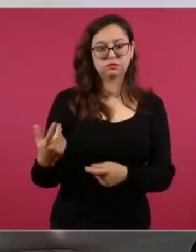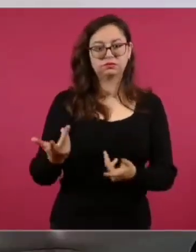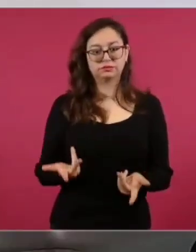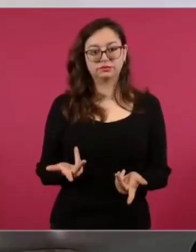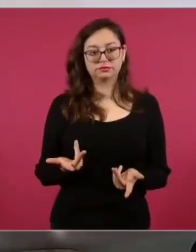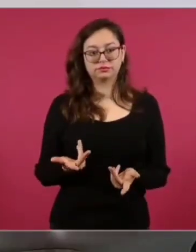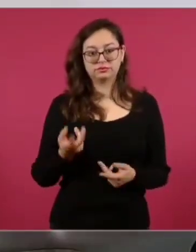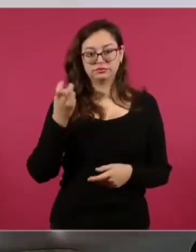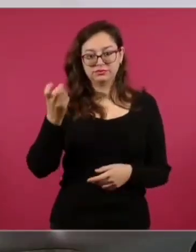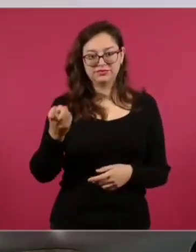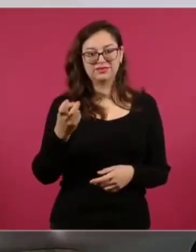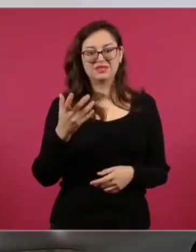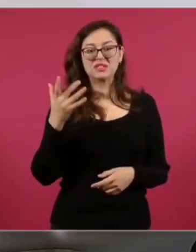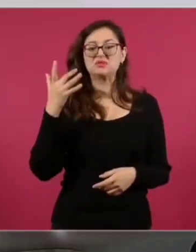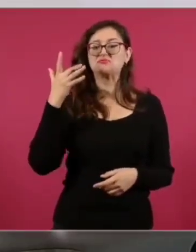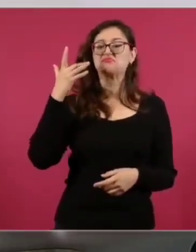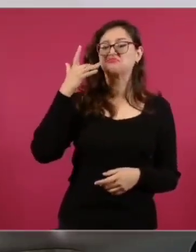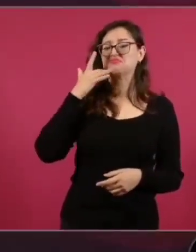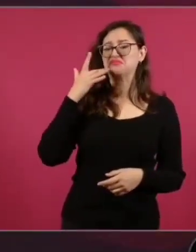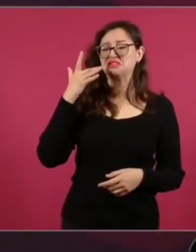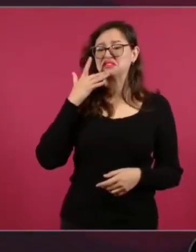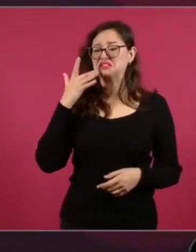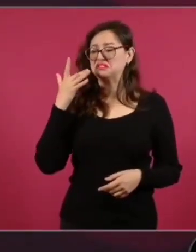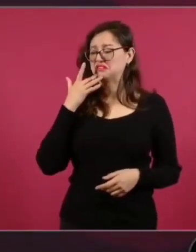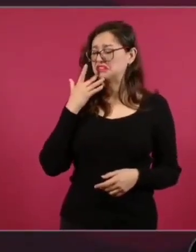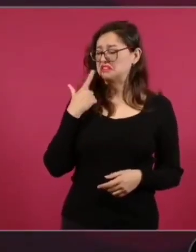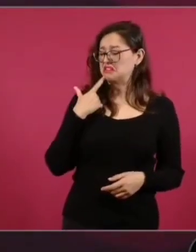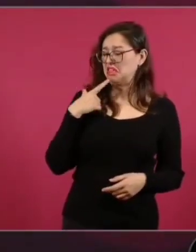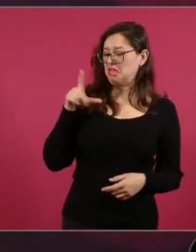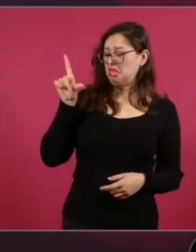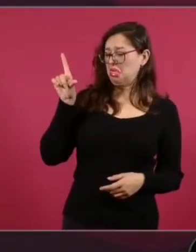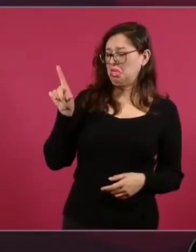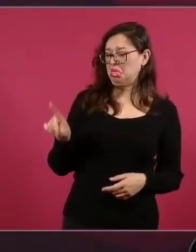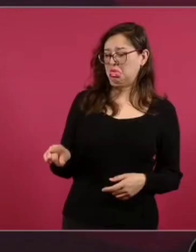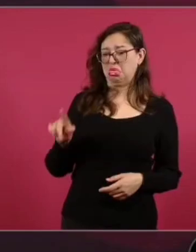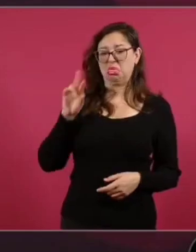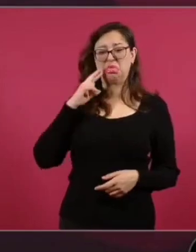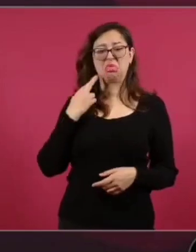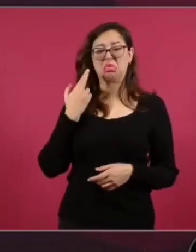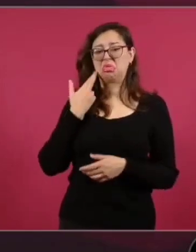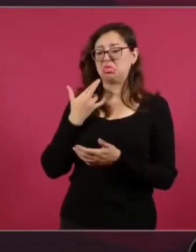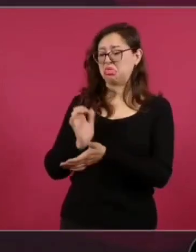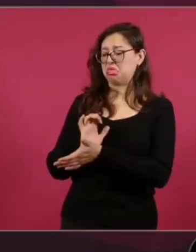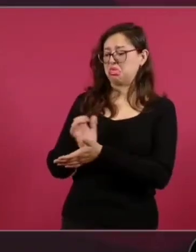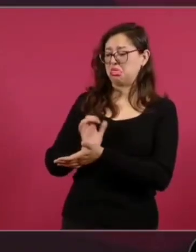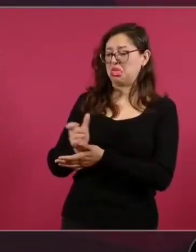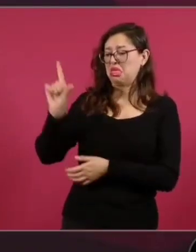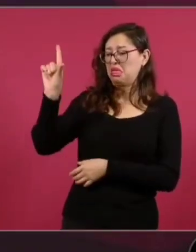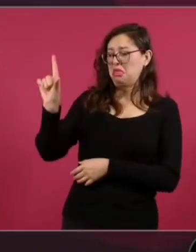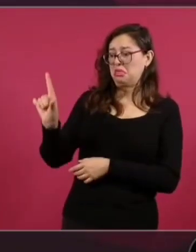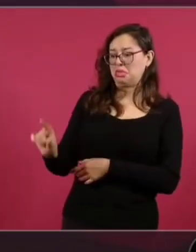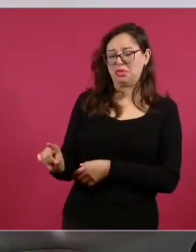el clasismo y muchísimo más el racismo, porque